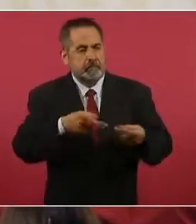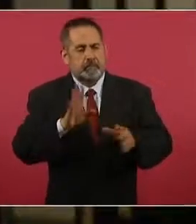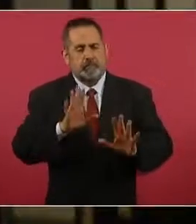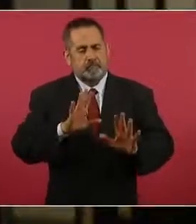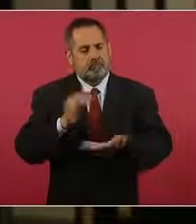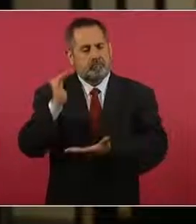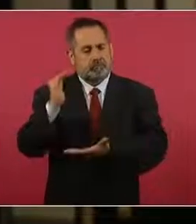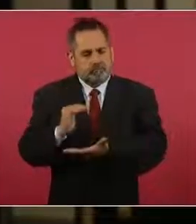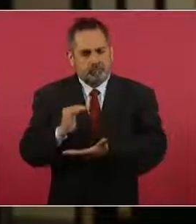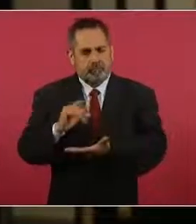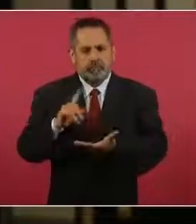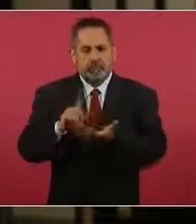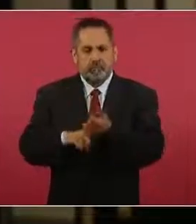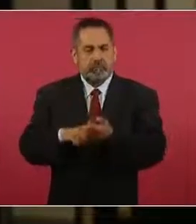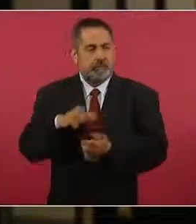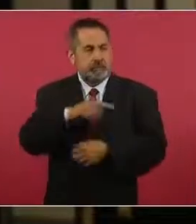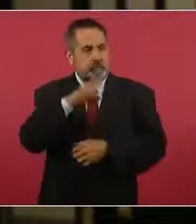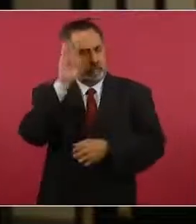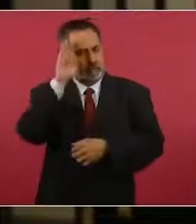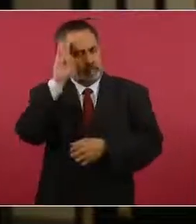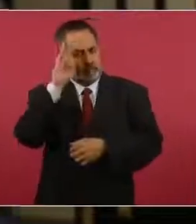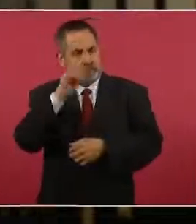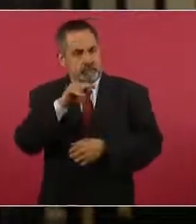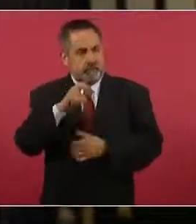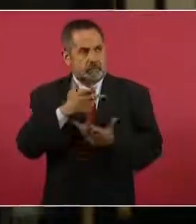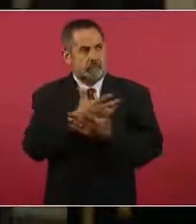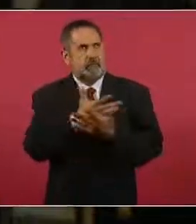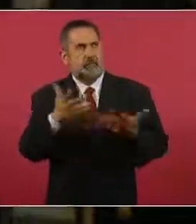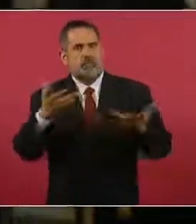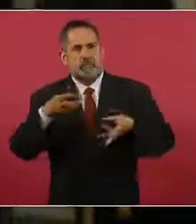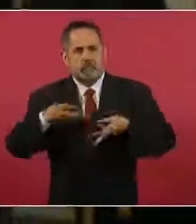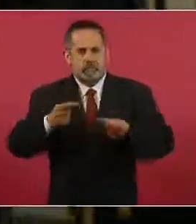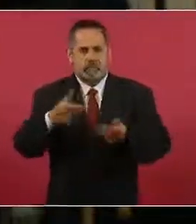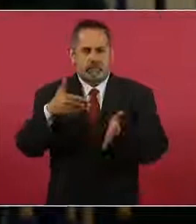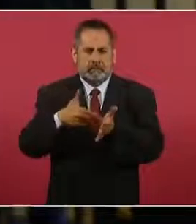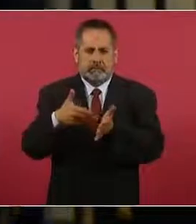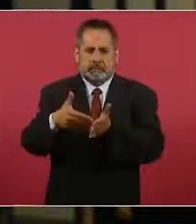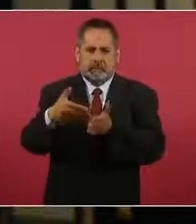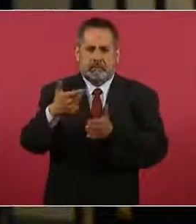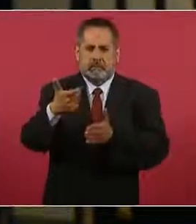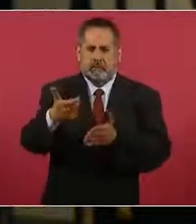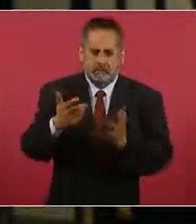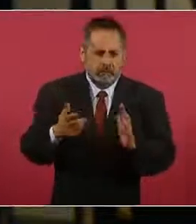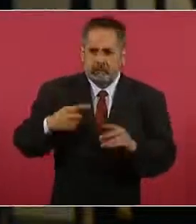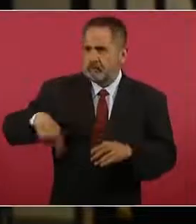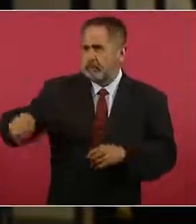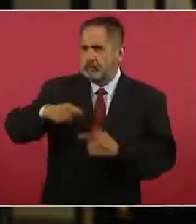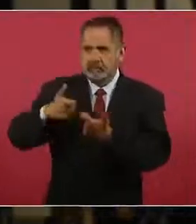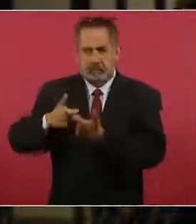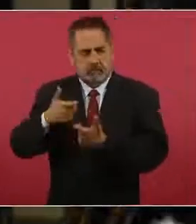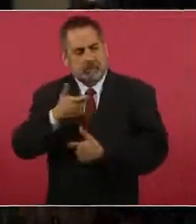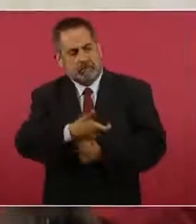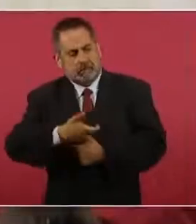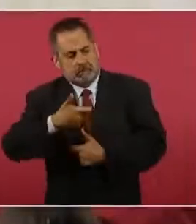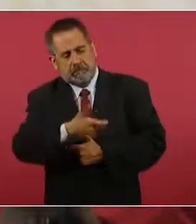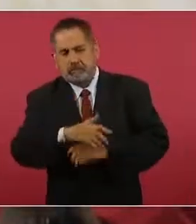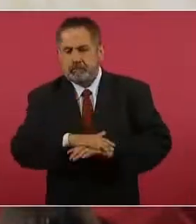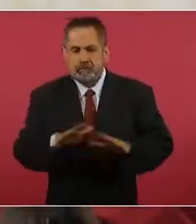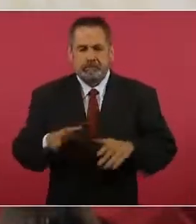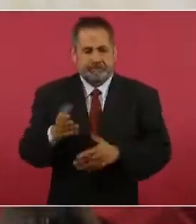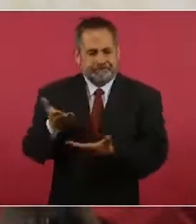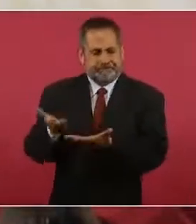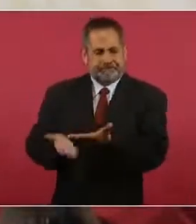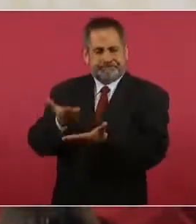misma, ya que tenemos un aparato electoral obeso que nos cuesta millones de pesos a las y los mexicanos cada año. Esta